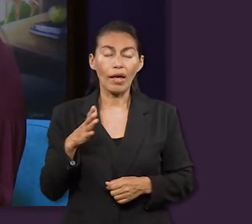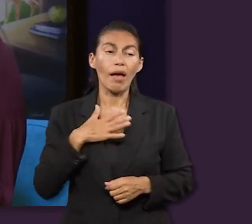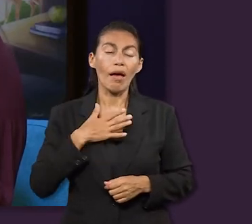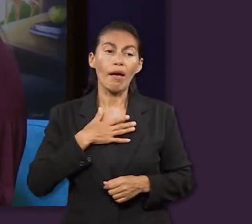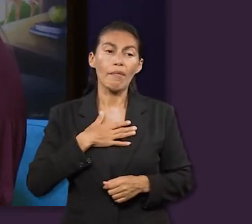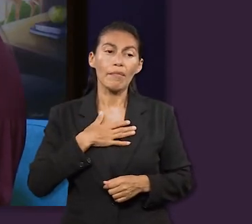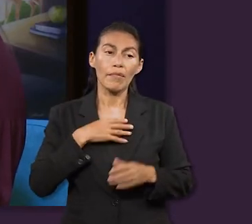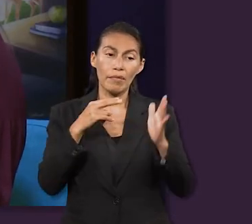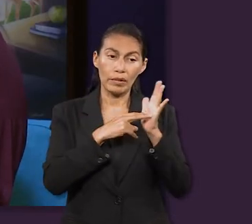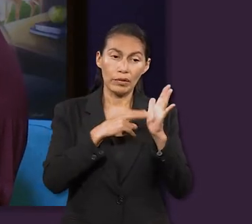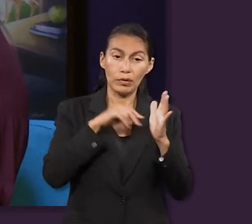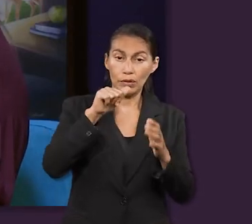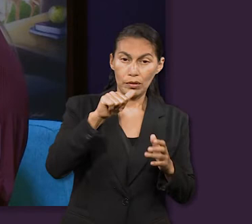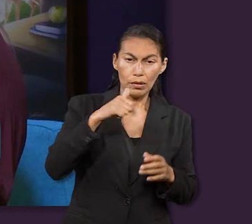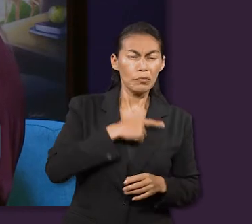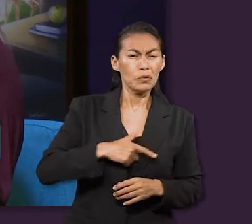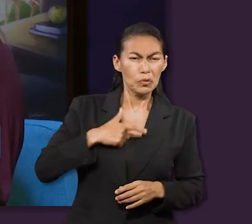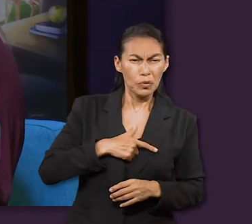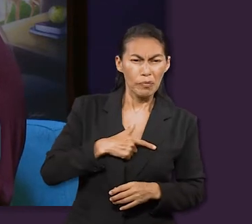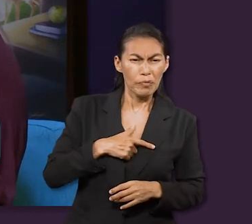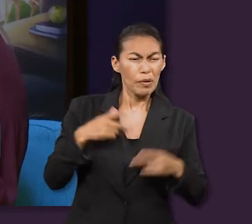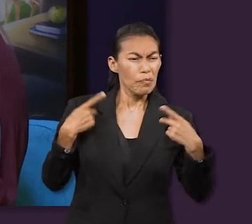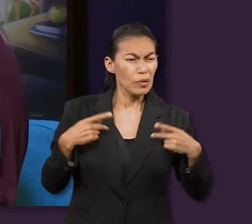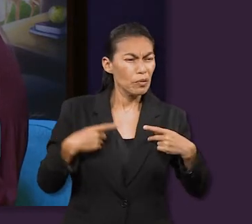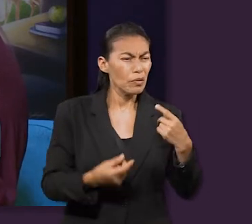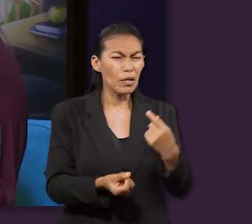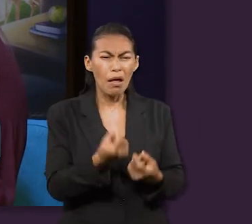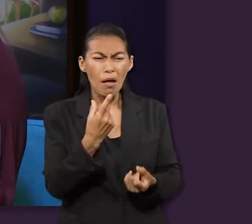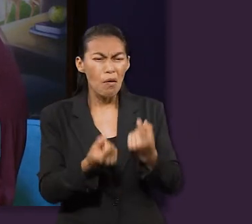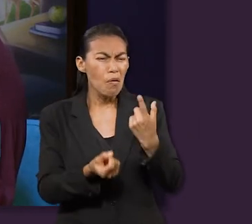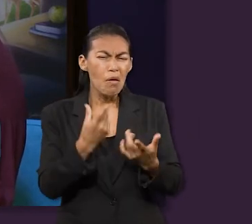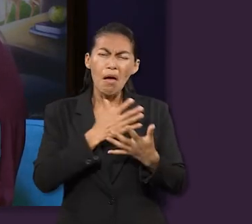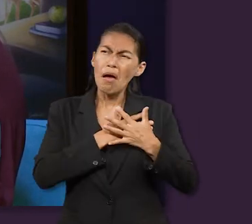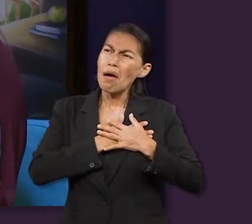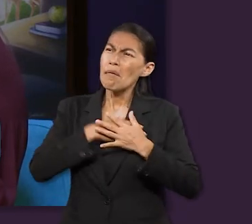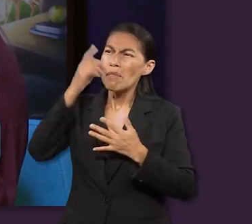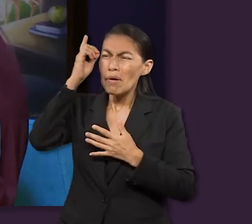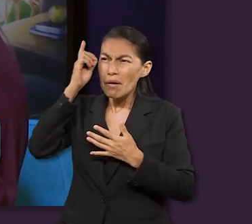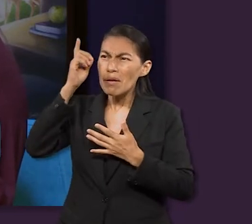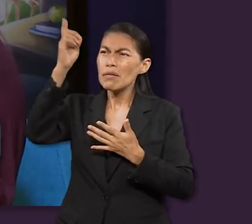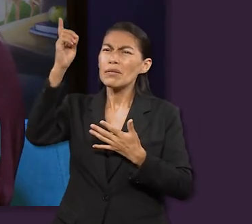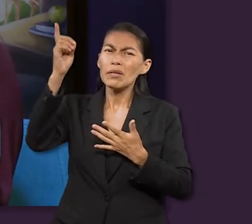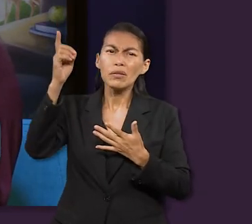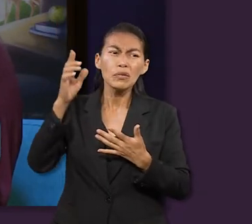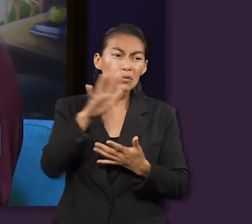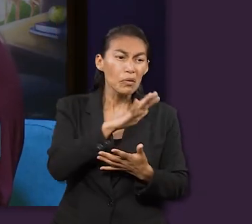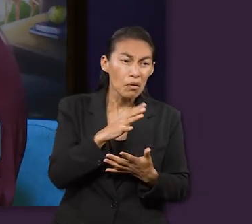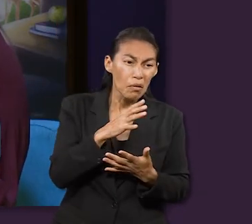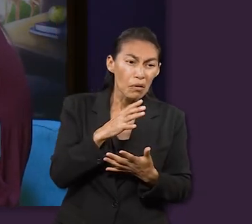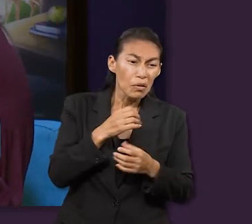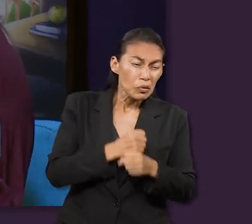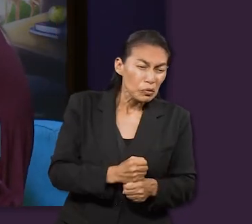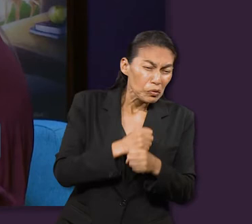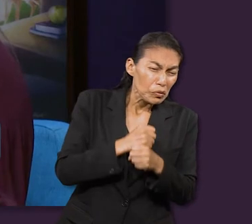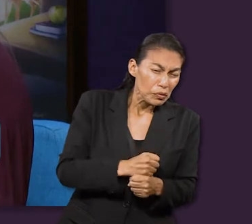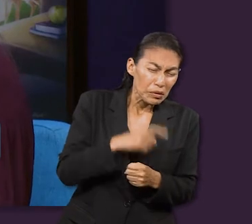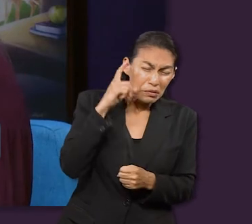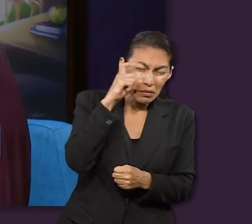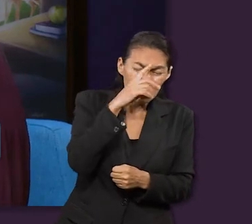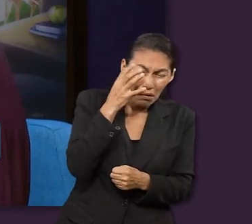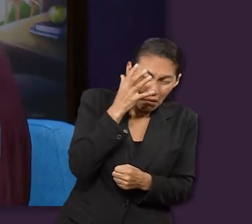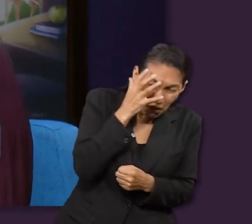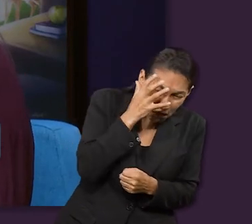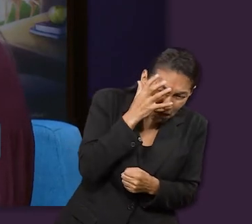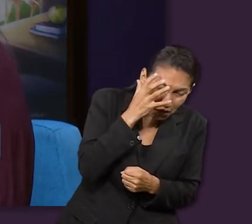versículo 16 que dice, Pero si alguno padece como cristiano, no se avergüence, sino glorifique a Dios por ello. Y qué